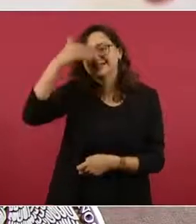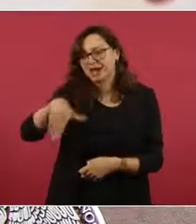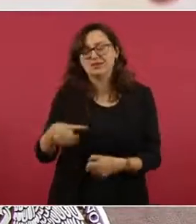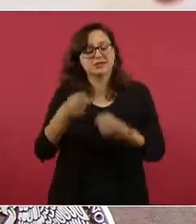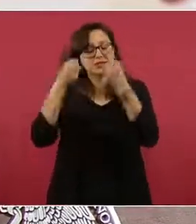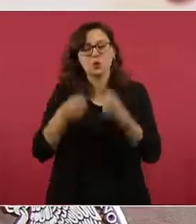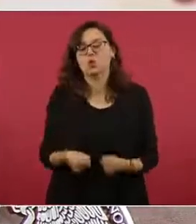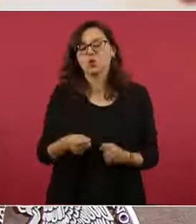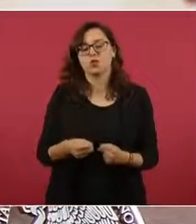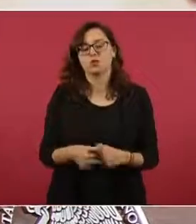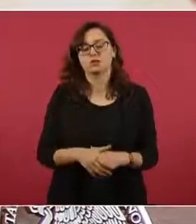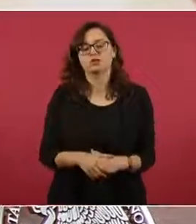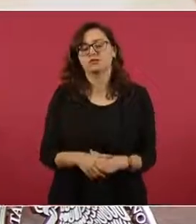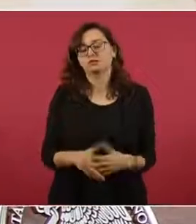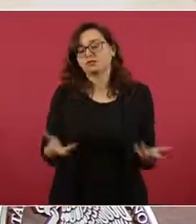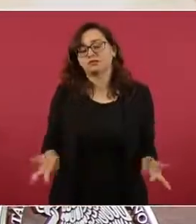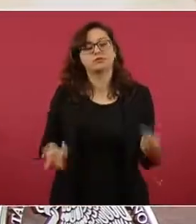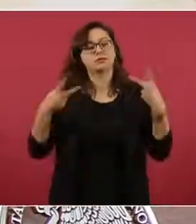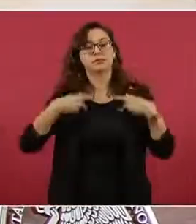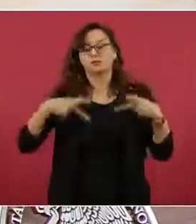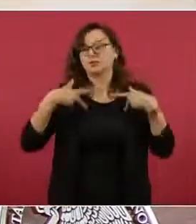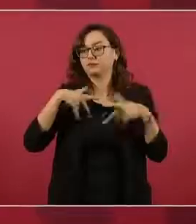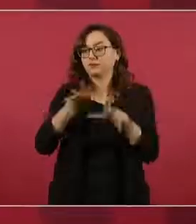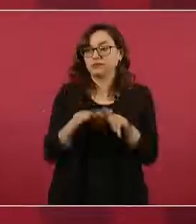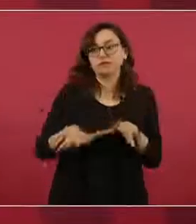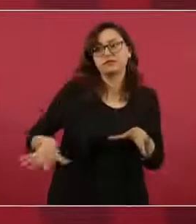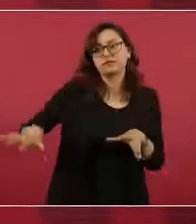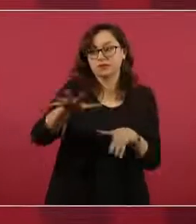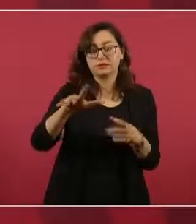Ya la gente no quiere corrupción,